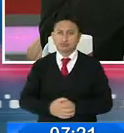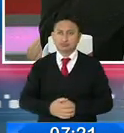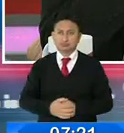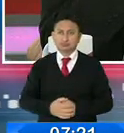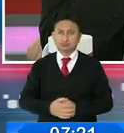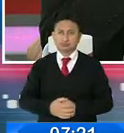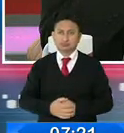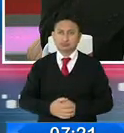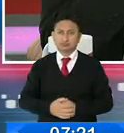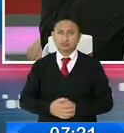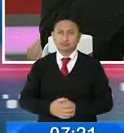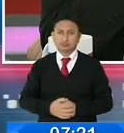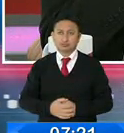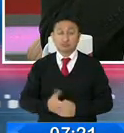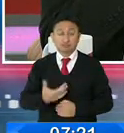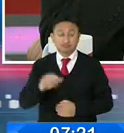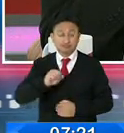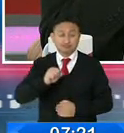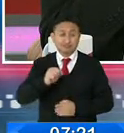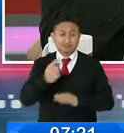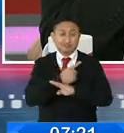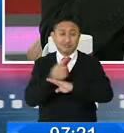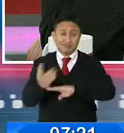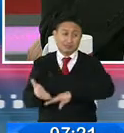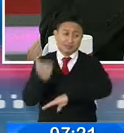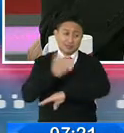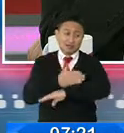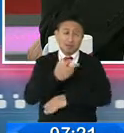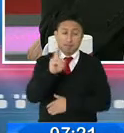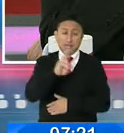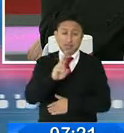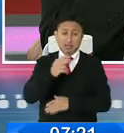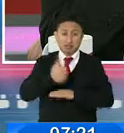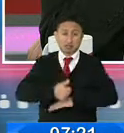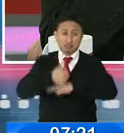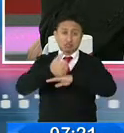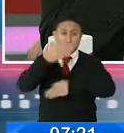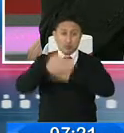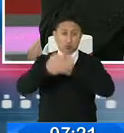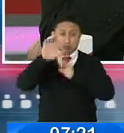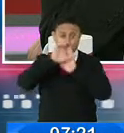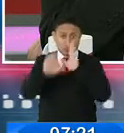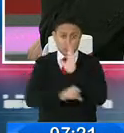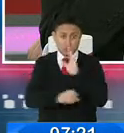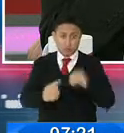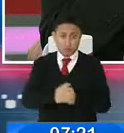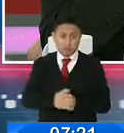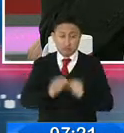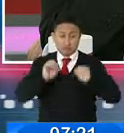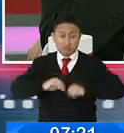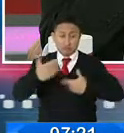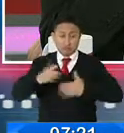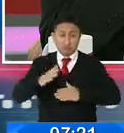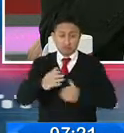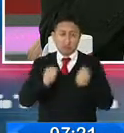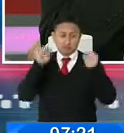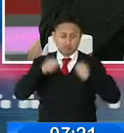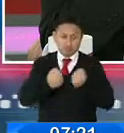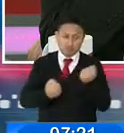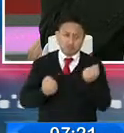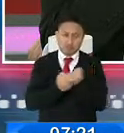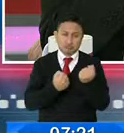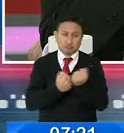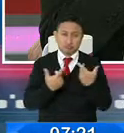Efectivamente, Roberto, la semana anterior, el día viernes, pues la Corte Constitucional emitió su dictamen favorable al